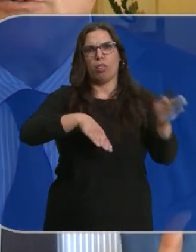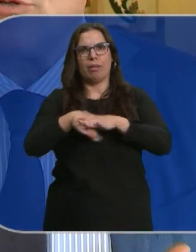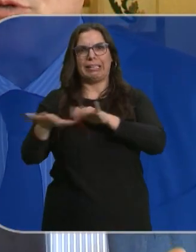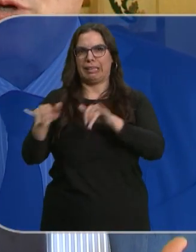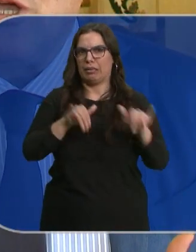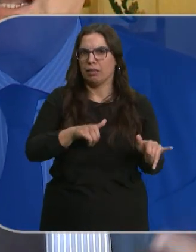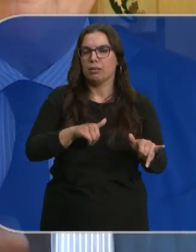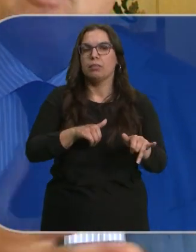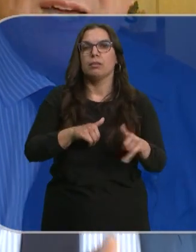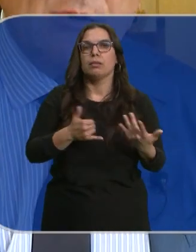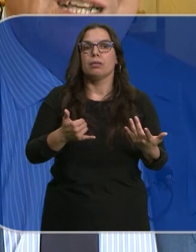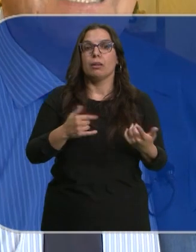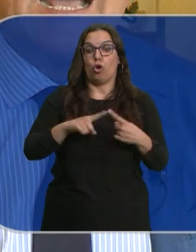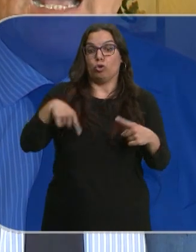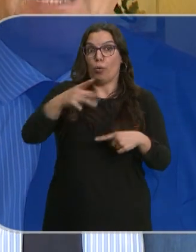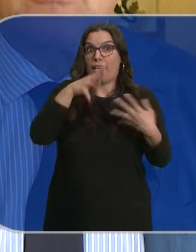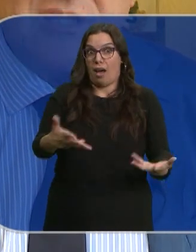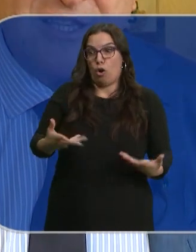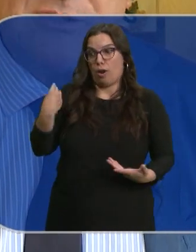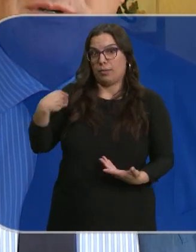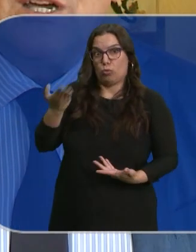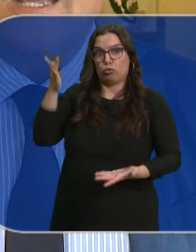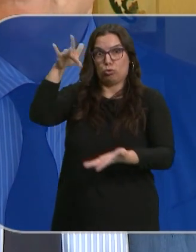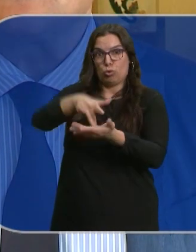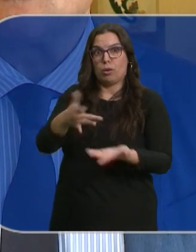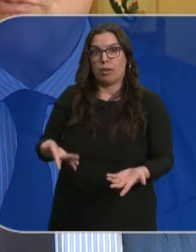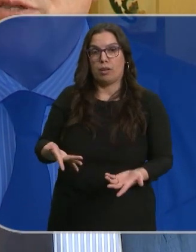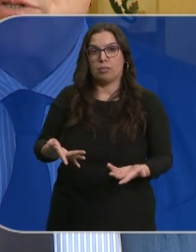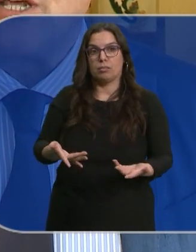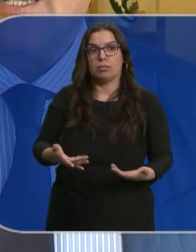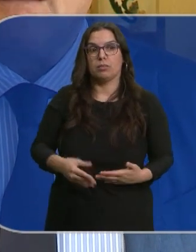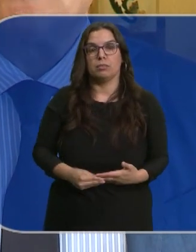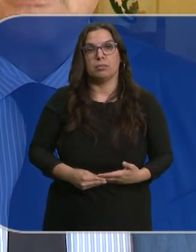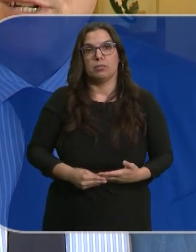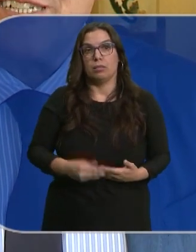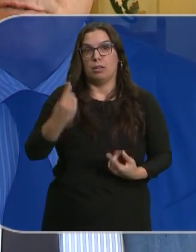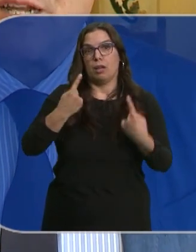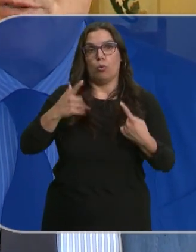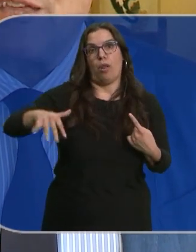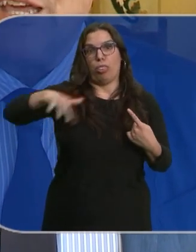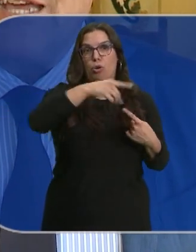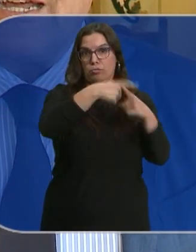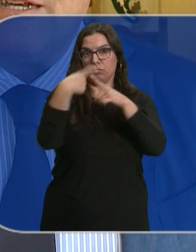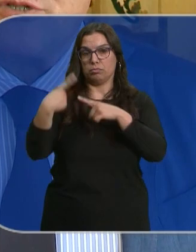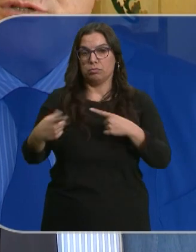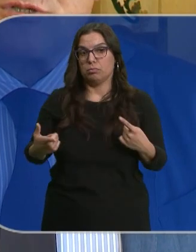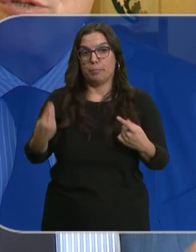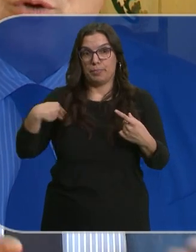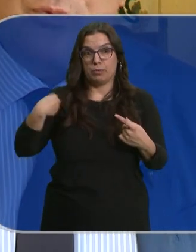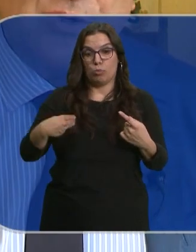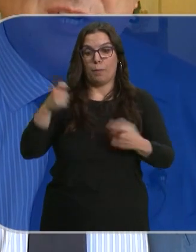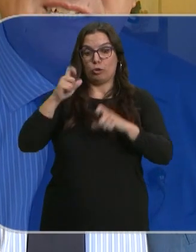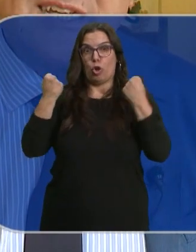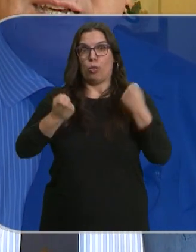movilidad sobre otro, que dé lugar a lo que está aconteciendo en estos momentos en muchas zonas de nuestra ciudad. Que nuestros